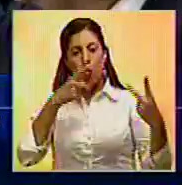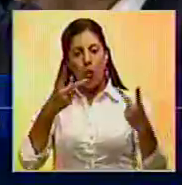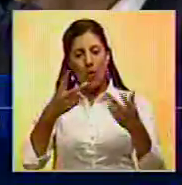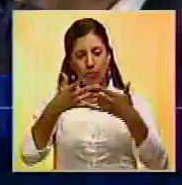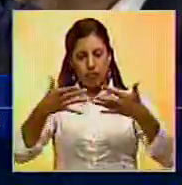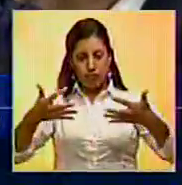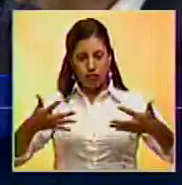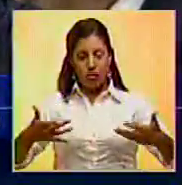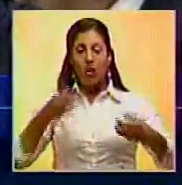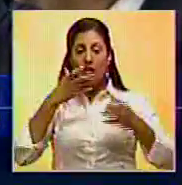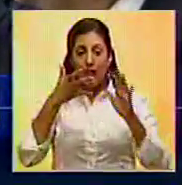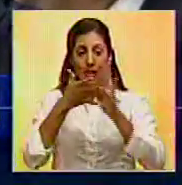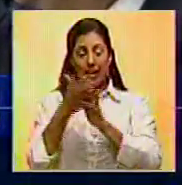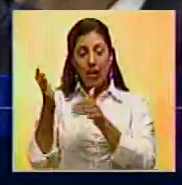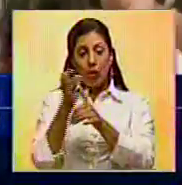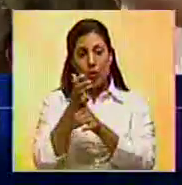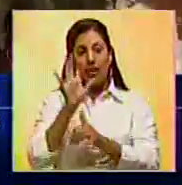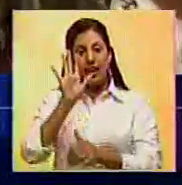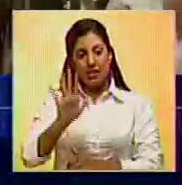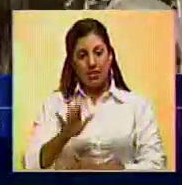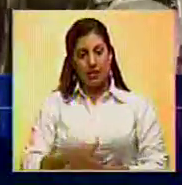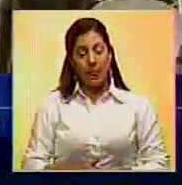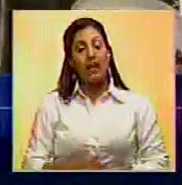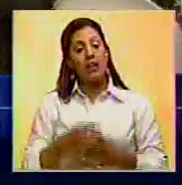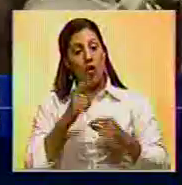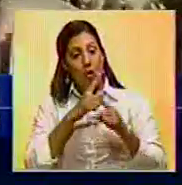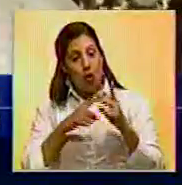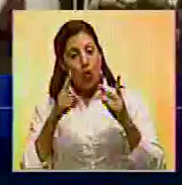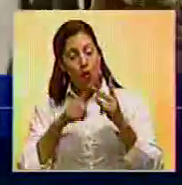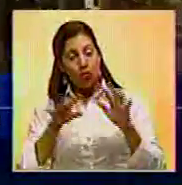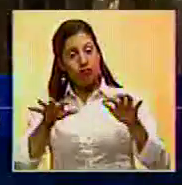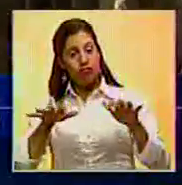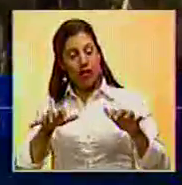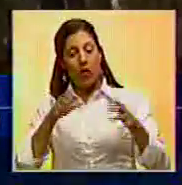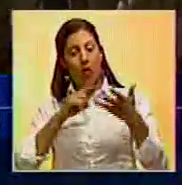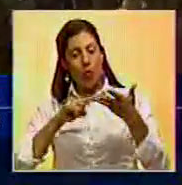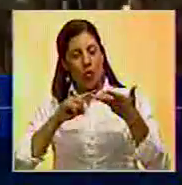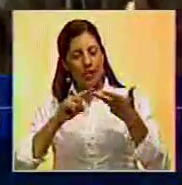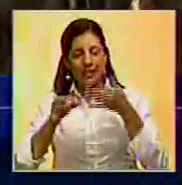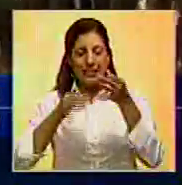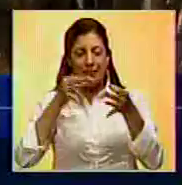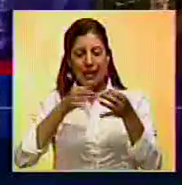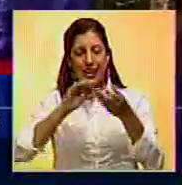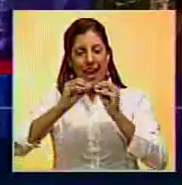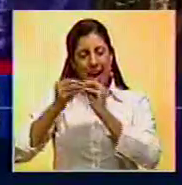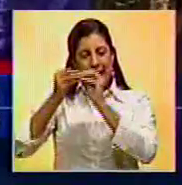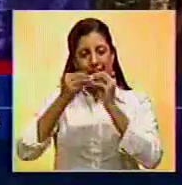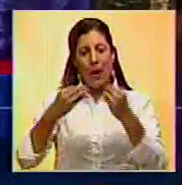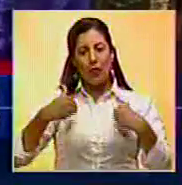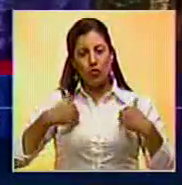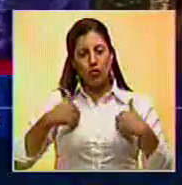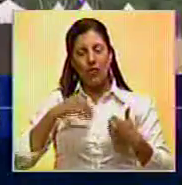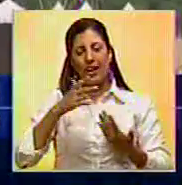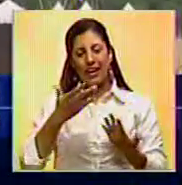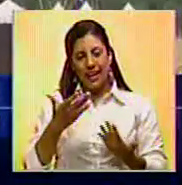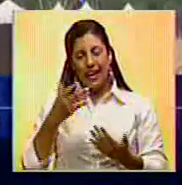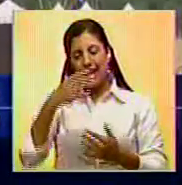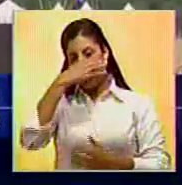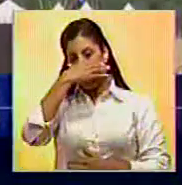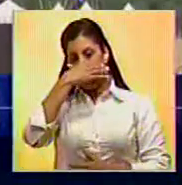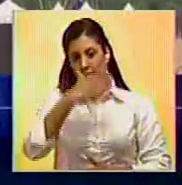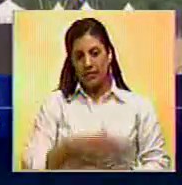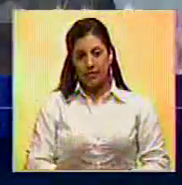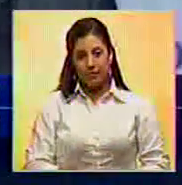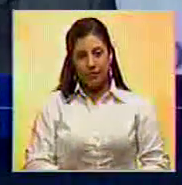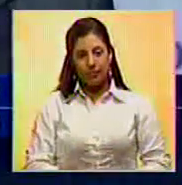texto, resaltando que se logró lo que se quería. Entre los aspectos que detalló, explicó la reparación hacia las víctimas por parte de las FARC.